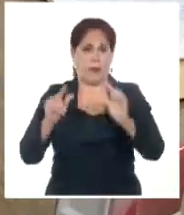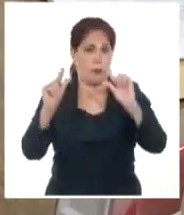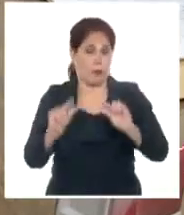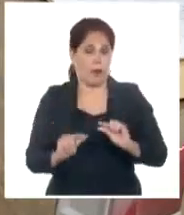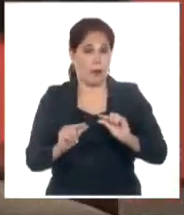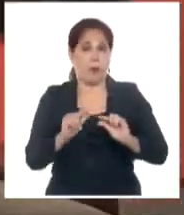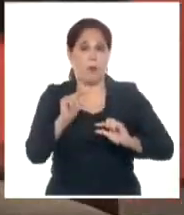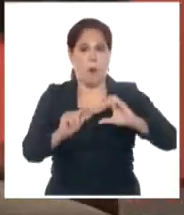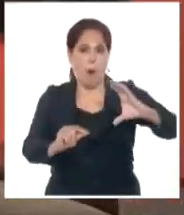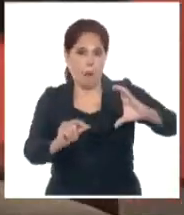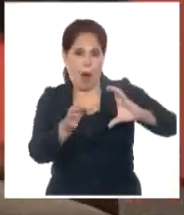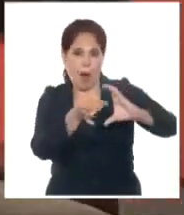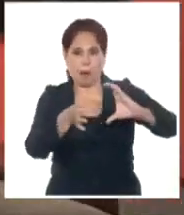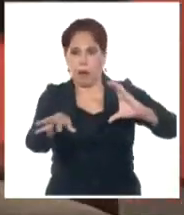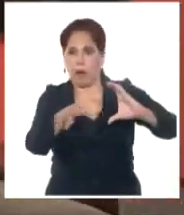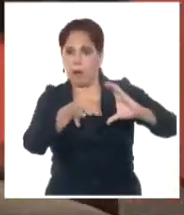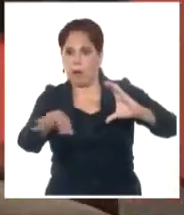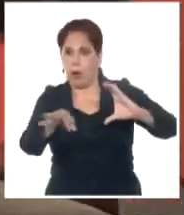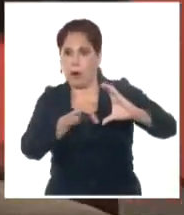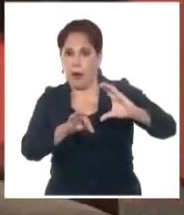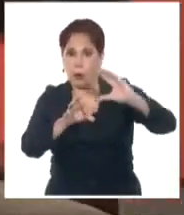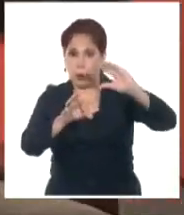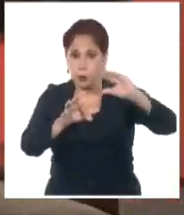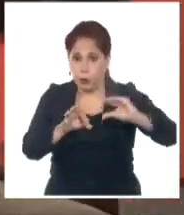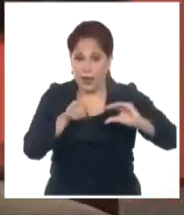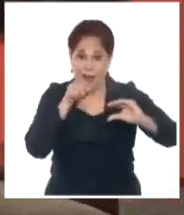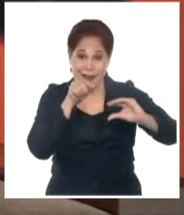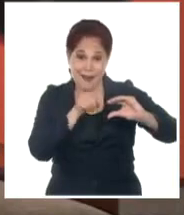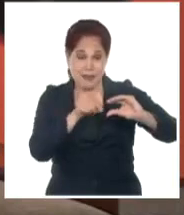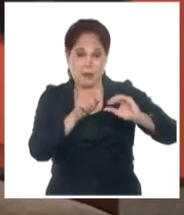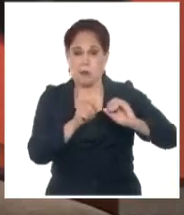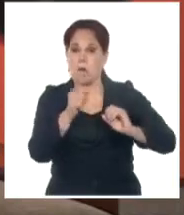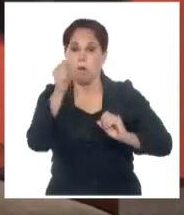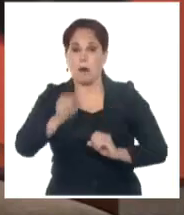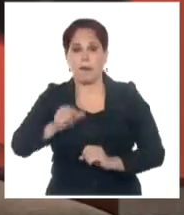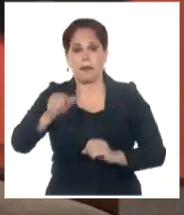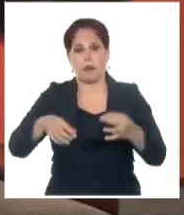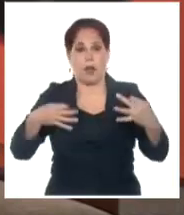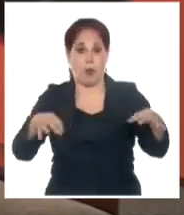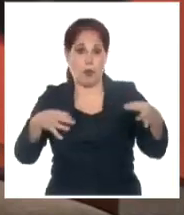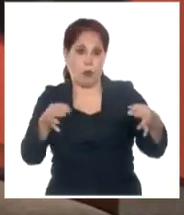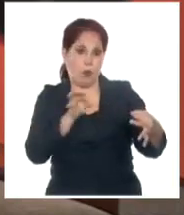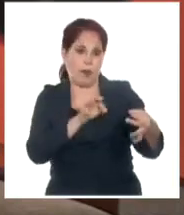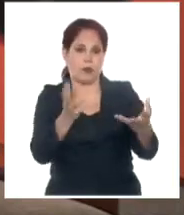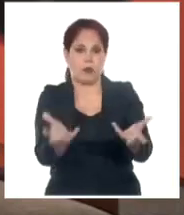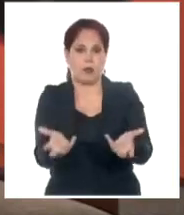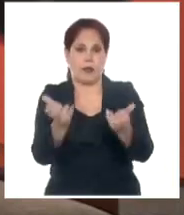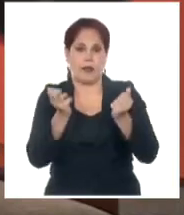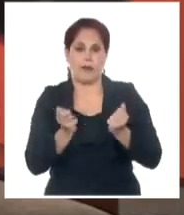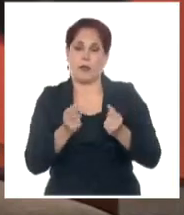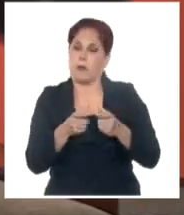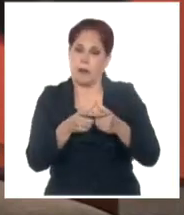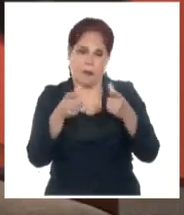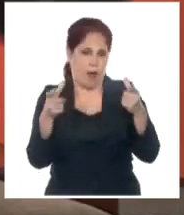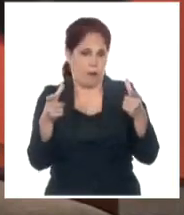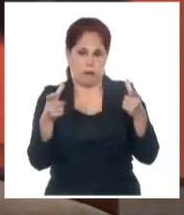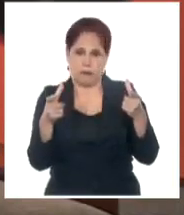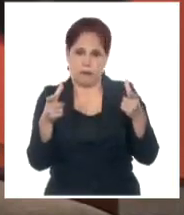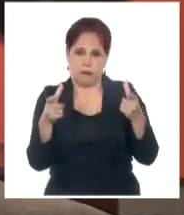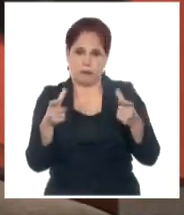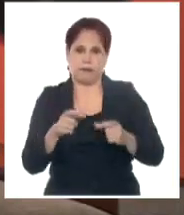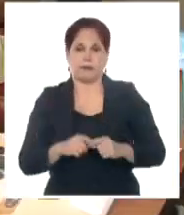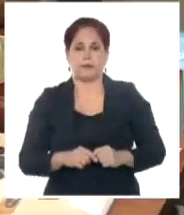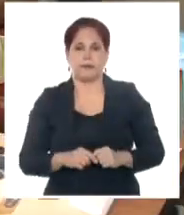medida que vayamos reduciendo los tiempos, incrementar el número de documentos que hoy se recibe diariamente en DACRE